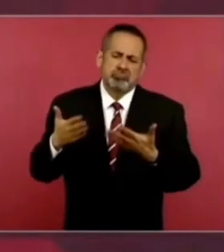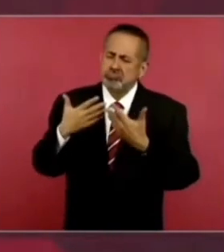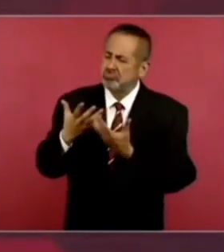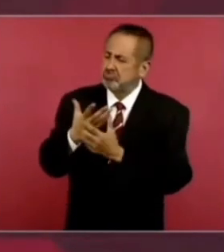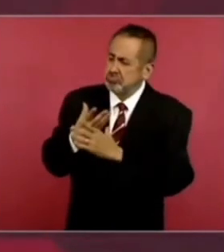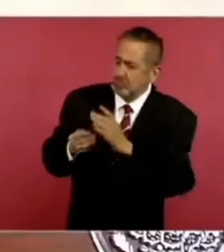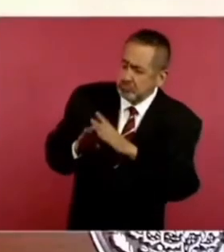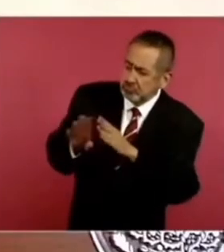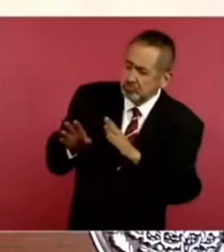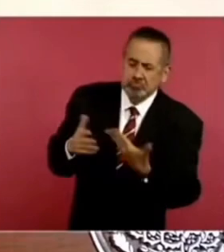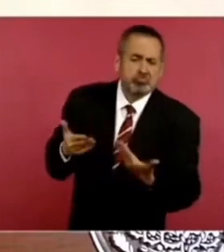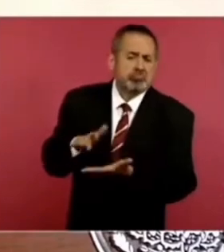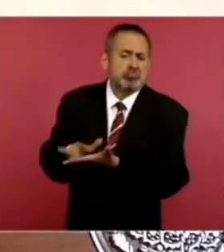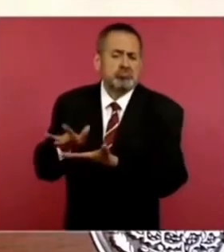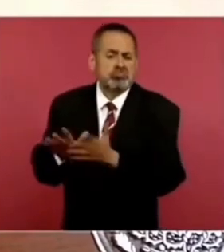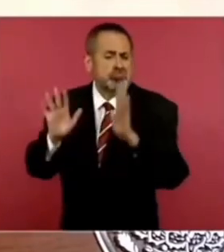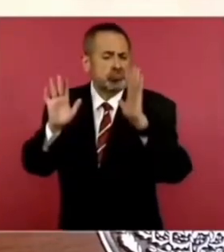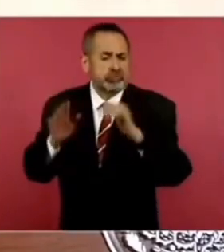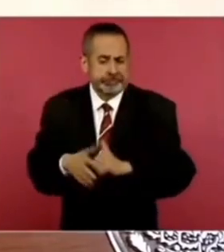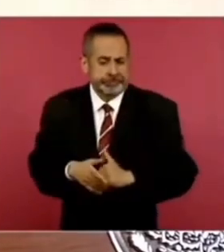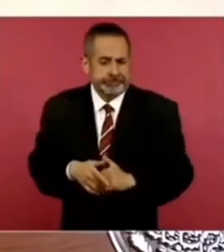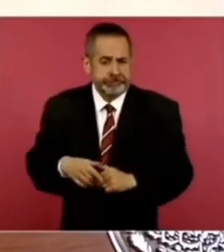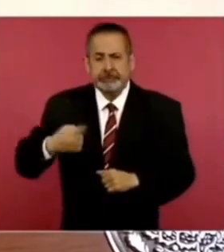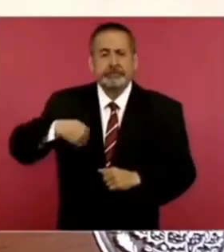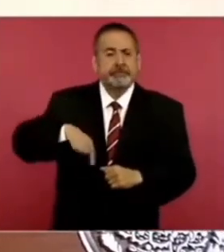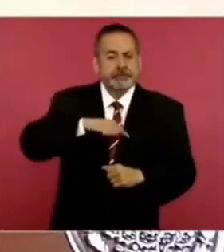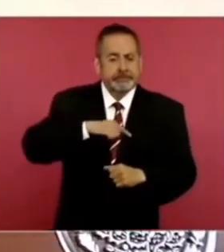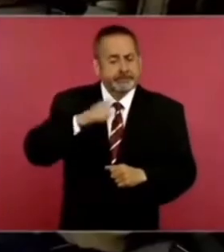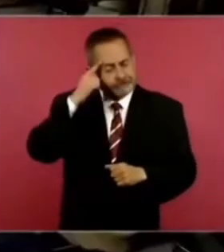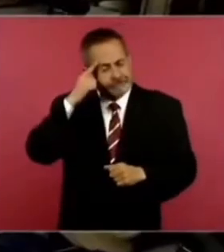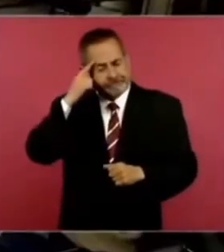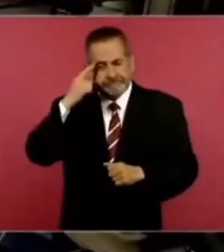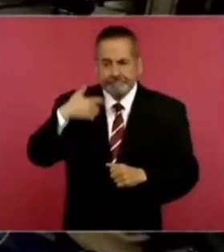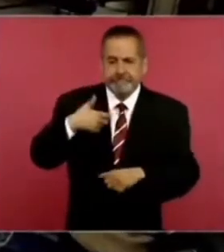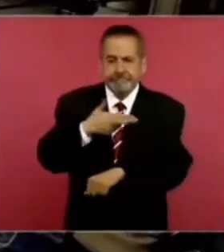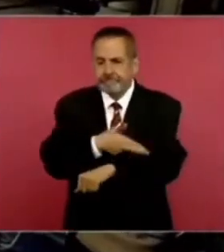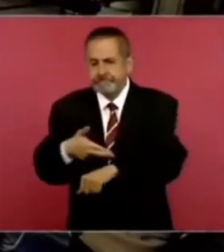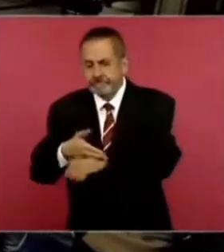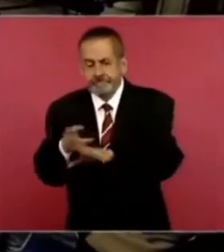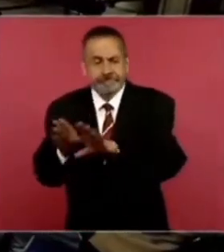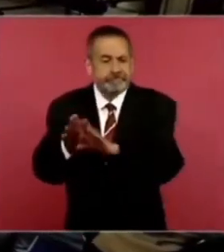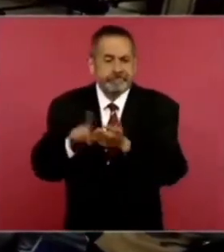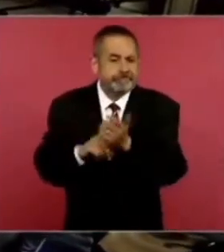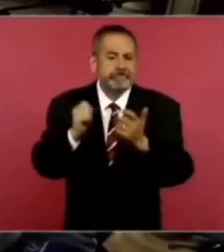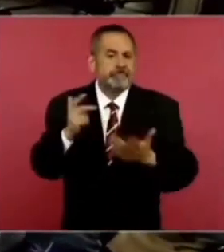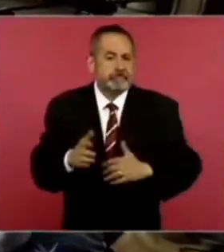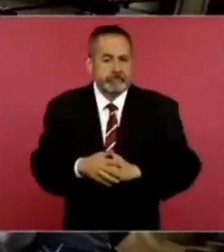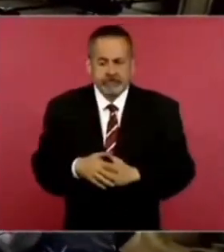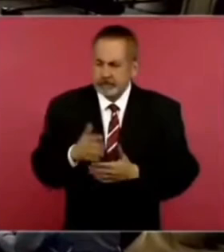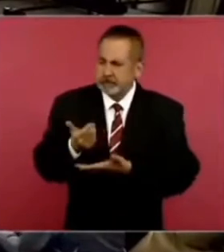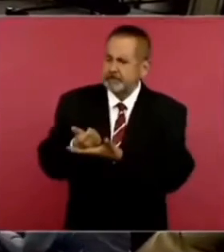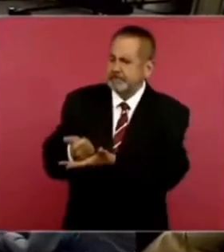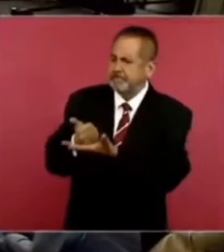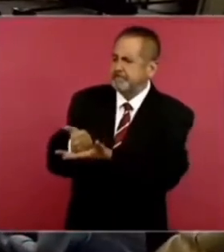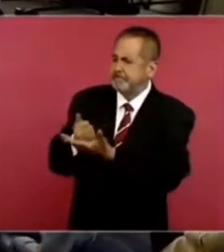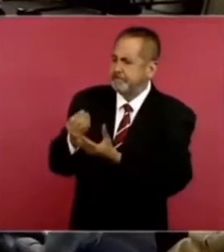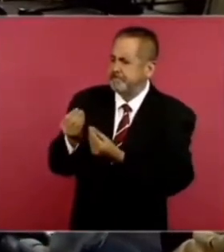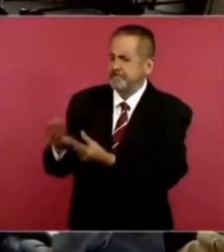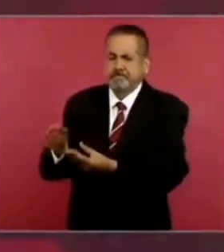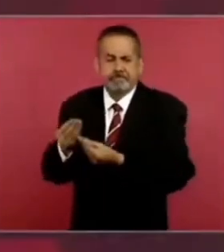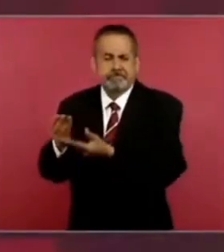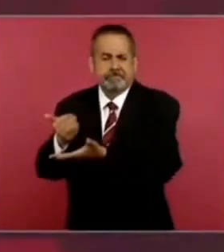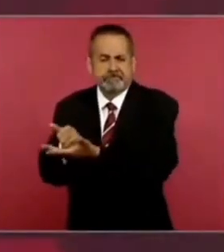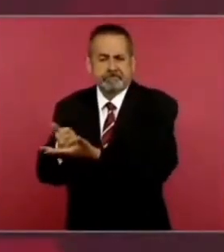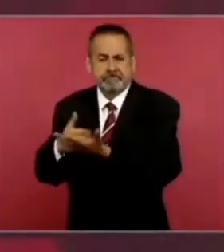Y nosotros lo que procuramos es ayudar a los